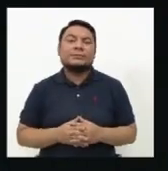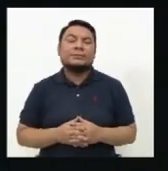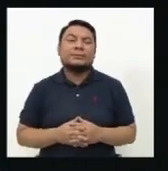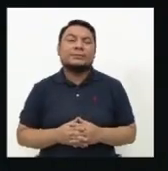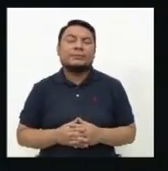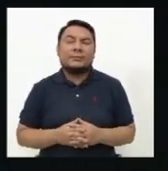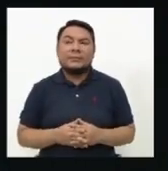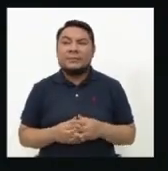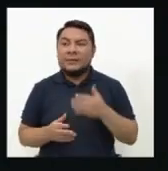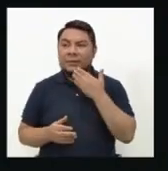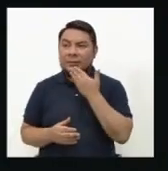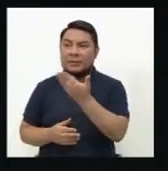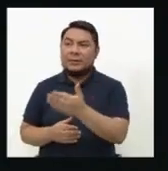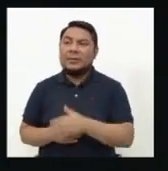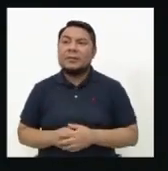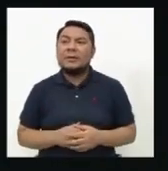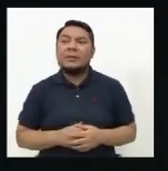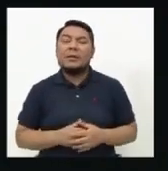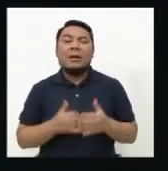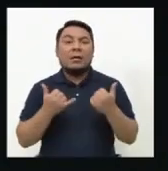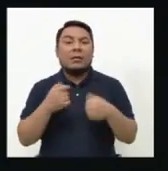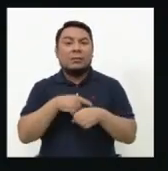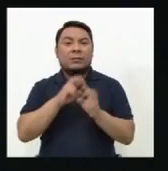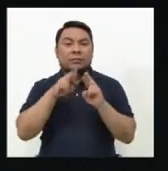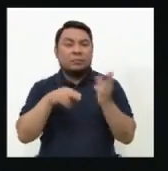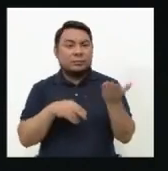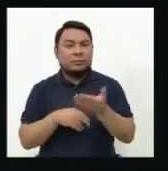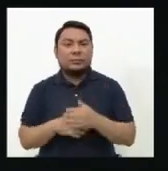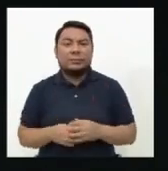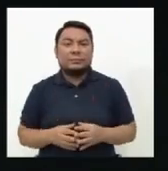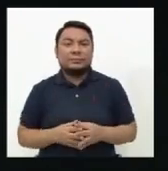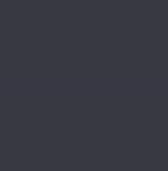Gracias, candidato. Es momento de la réplica.